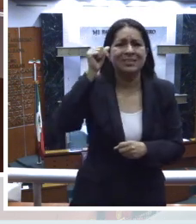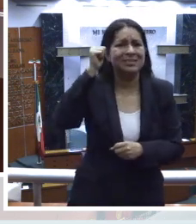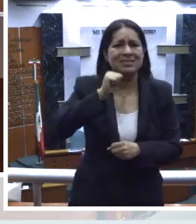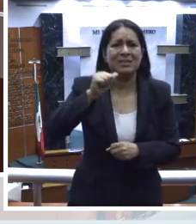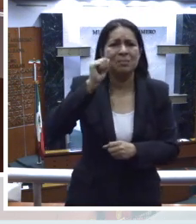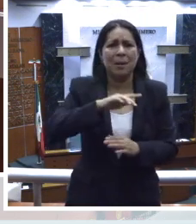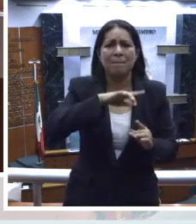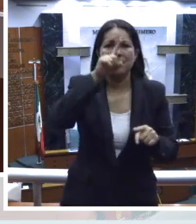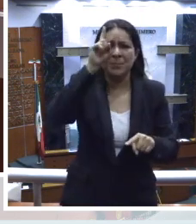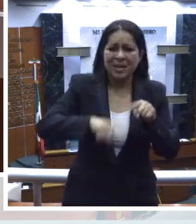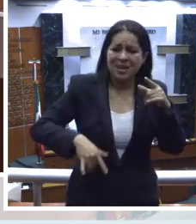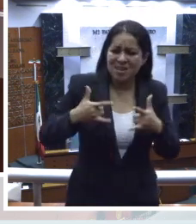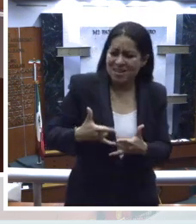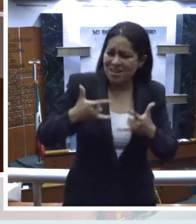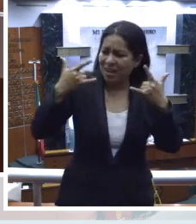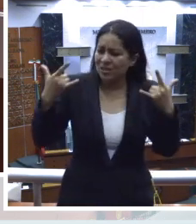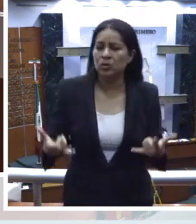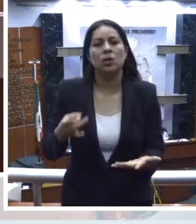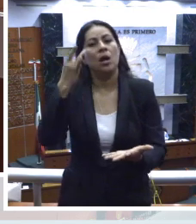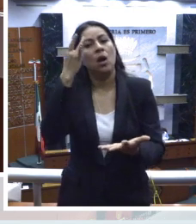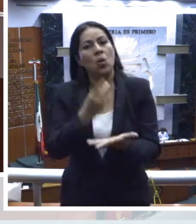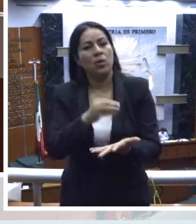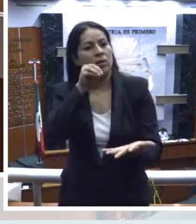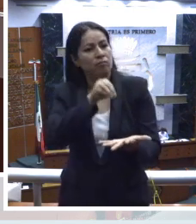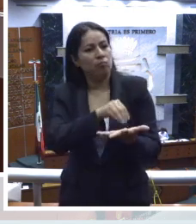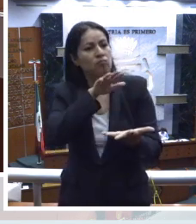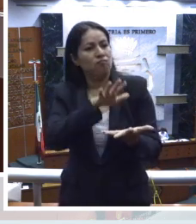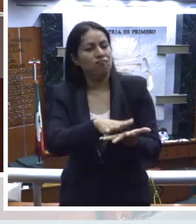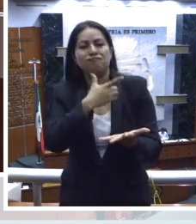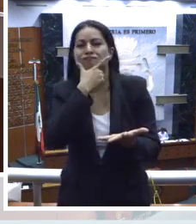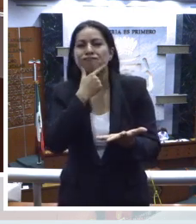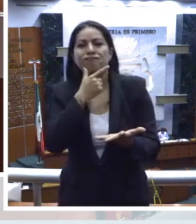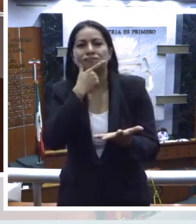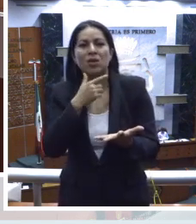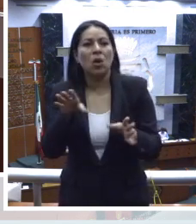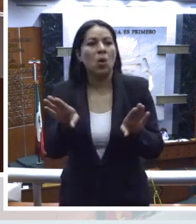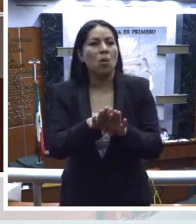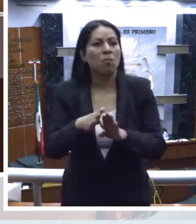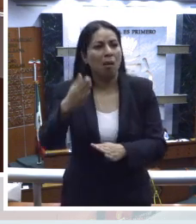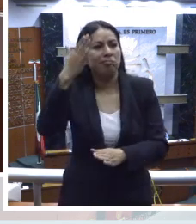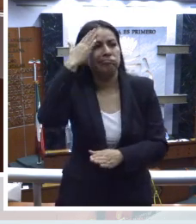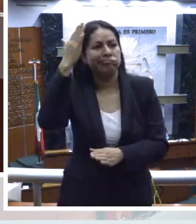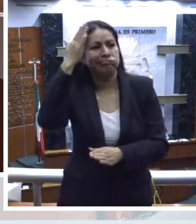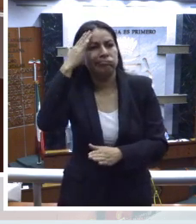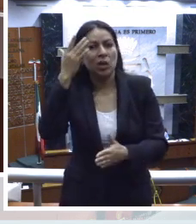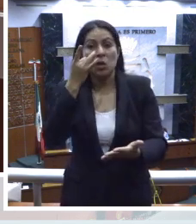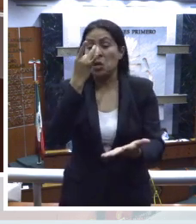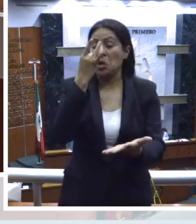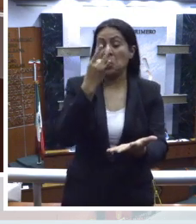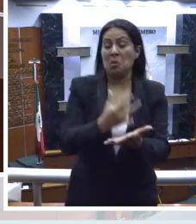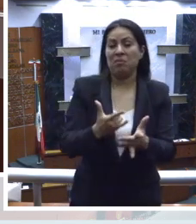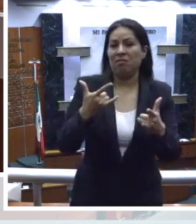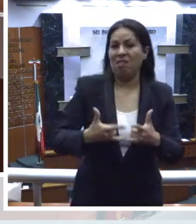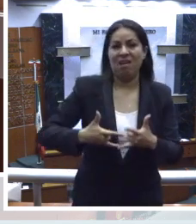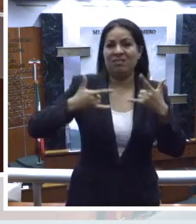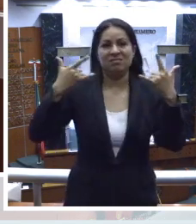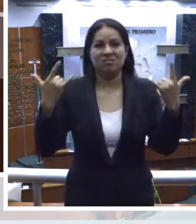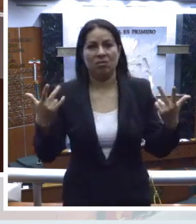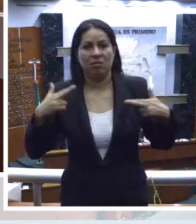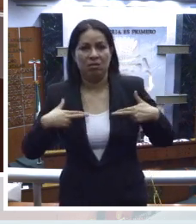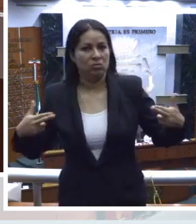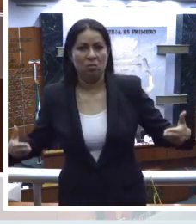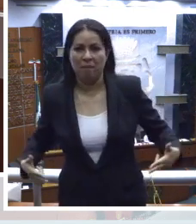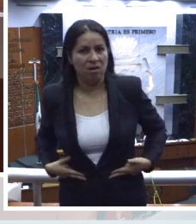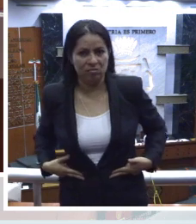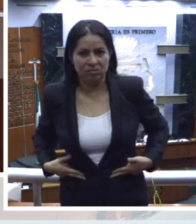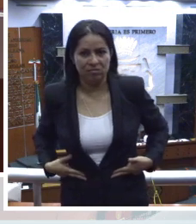la historia, registrando únicamente a los hombres como protagonistas y modelo único de la historia de la humanidad.